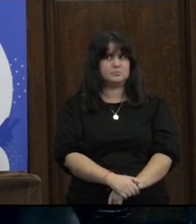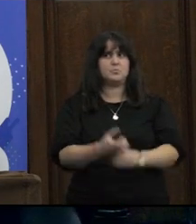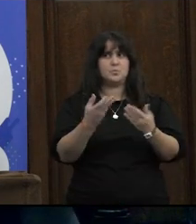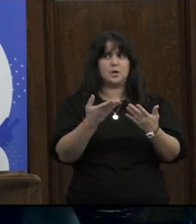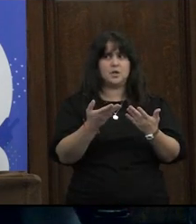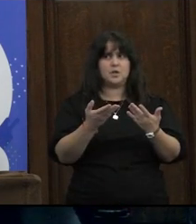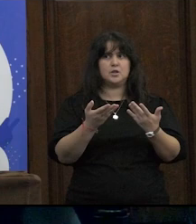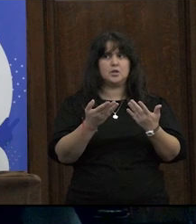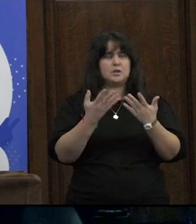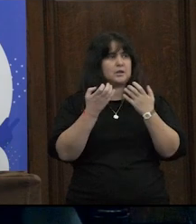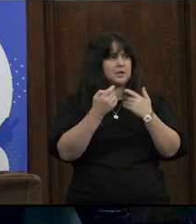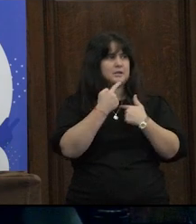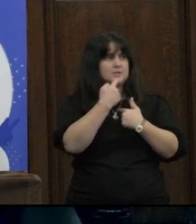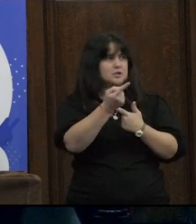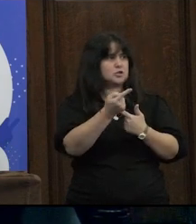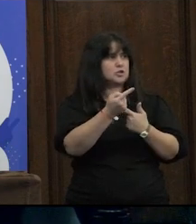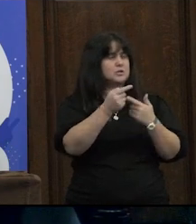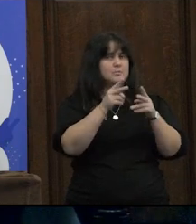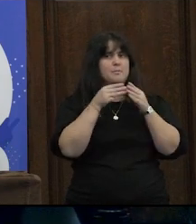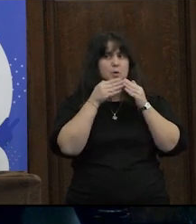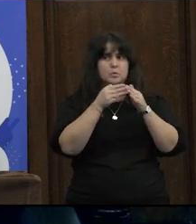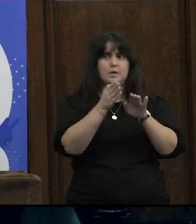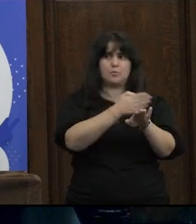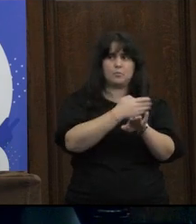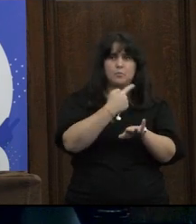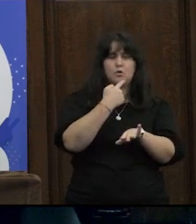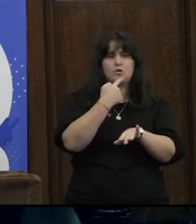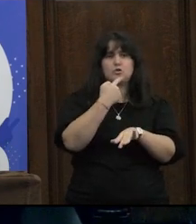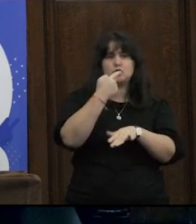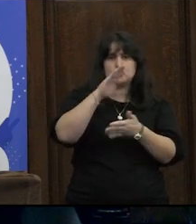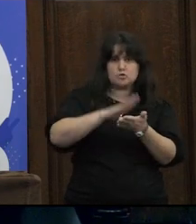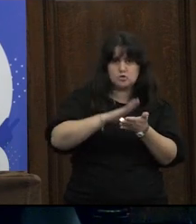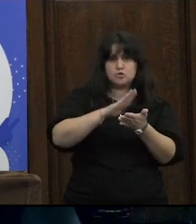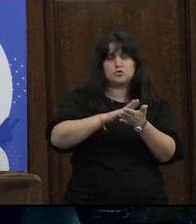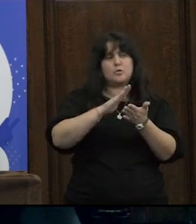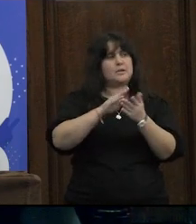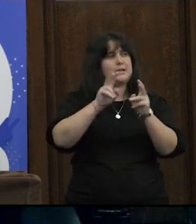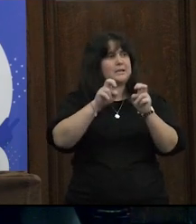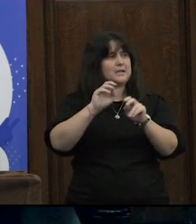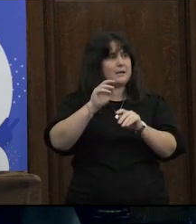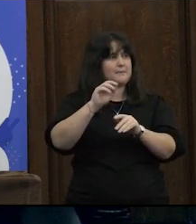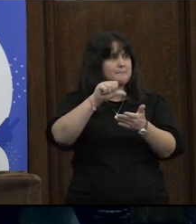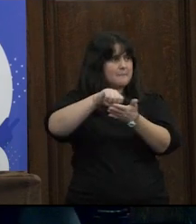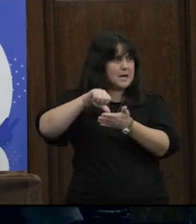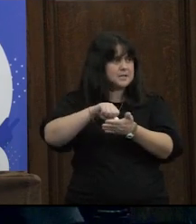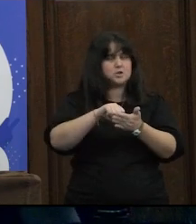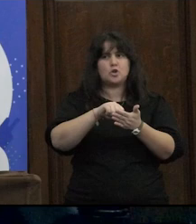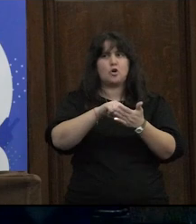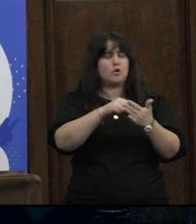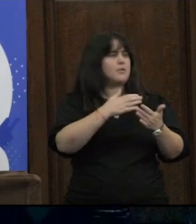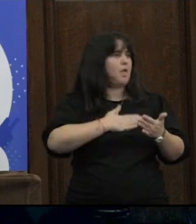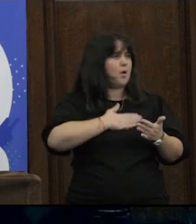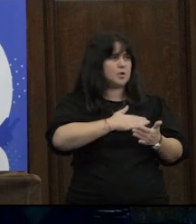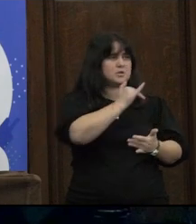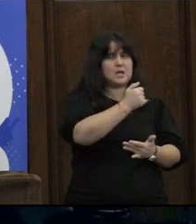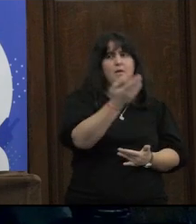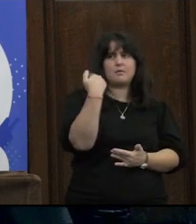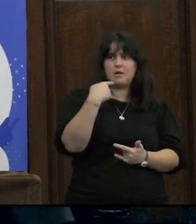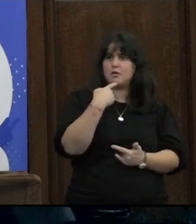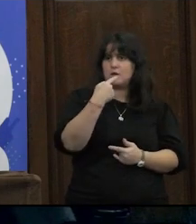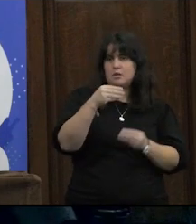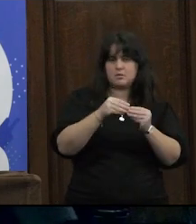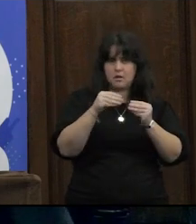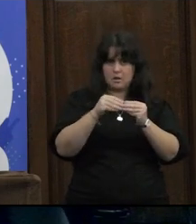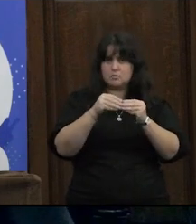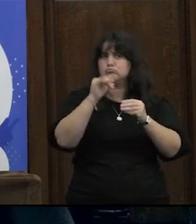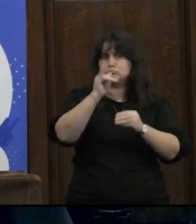bueno yo quería decir algo en cuanto a la pregunta que hiciste respecto a cómo estamos en similitudes de países que comparto totalmente lo que dijeron